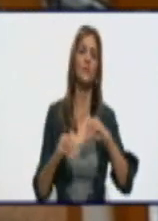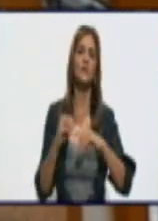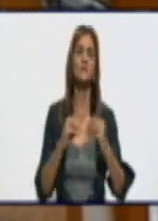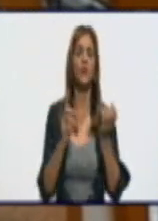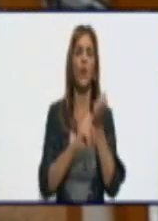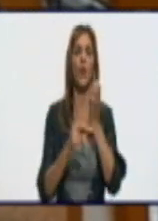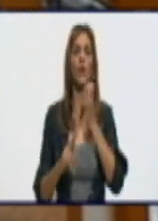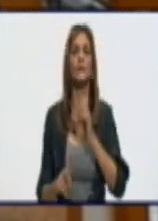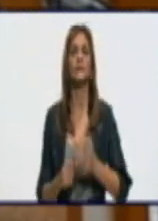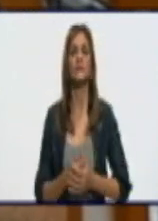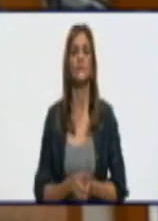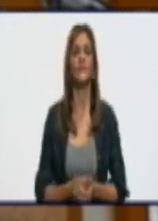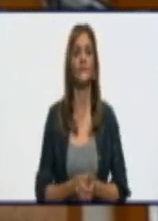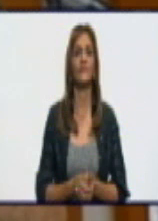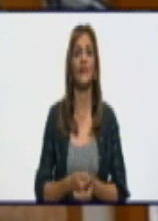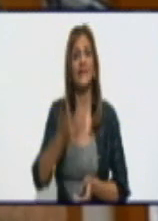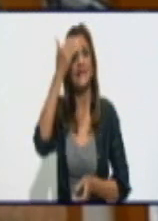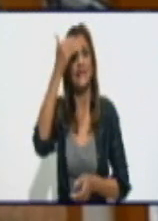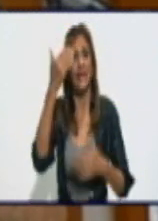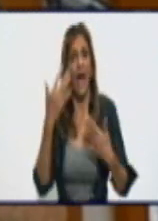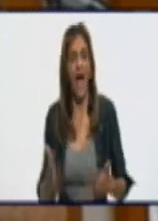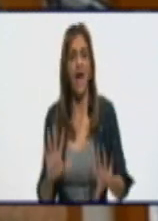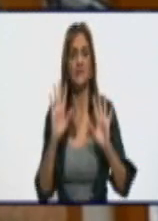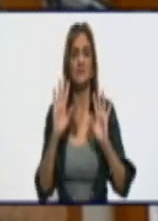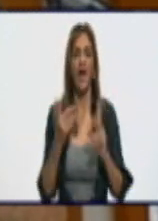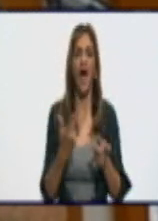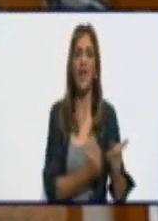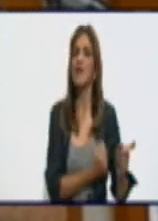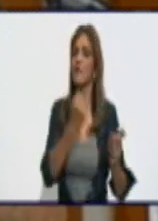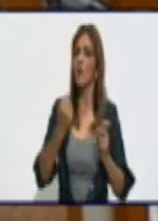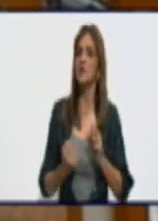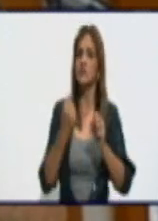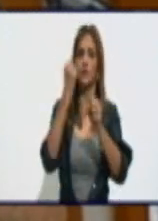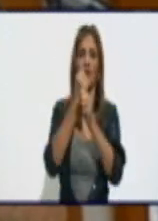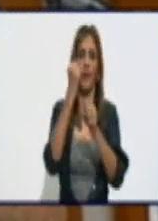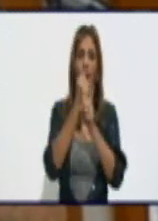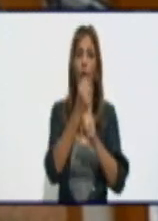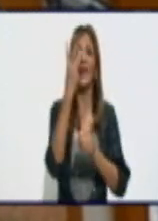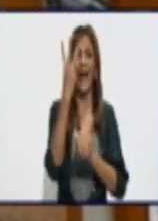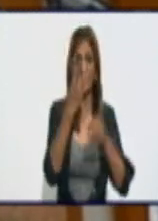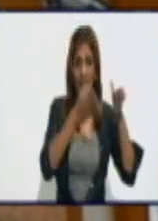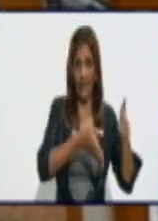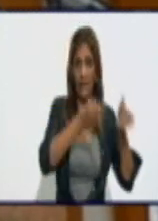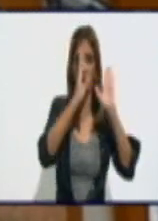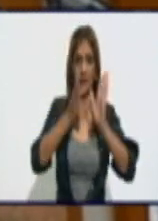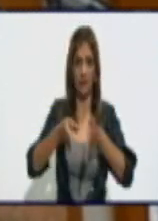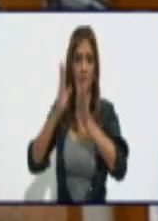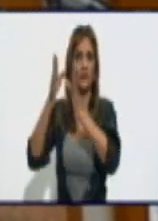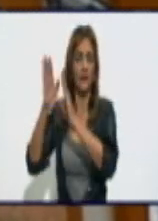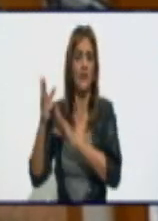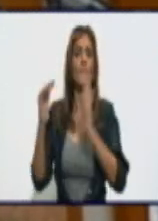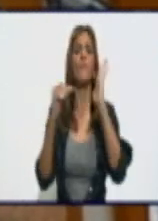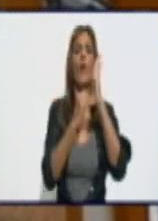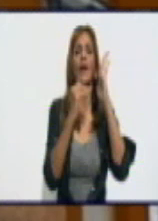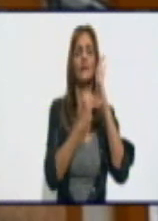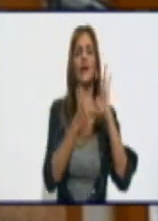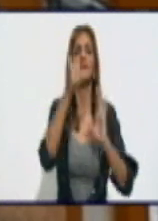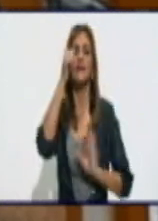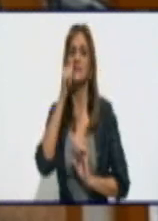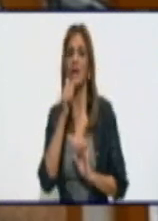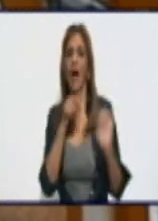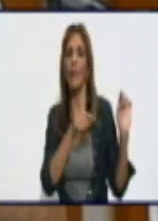unidades citadas anteriormente, en la tarde del sábado fue incorporado el último bloque.